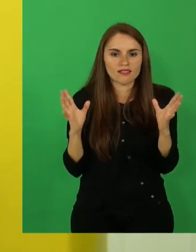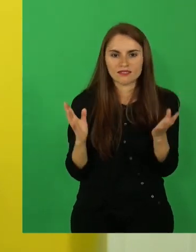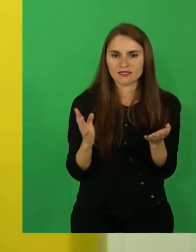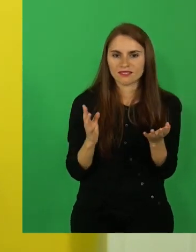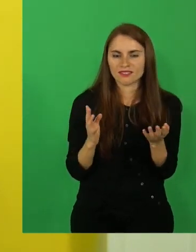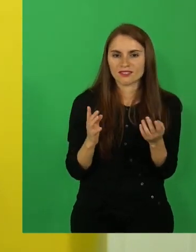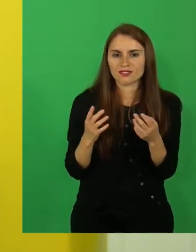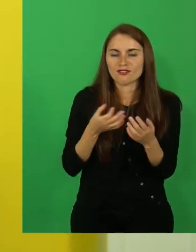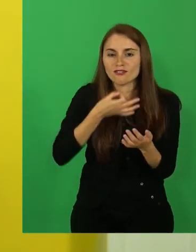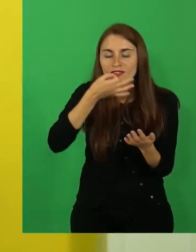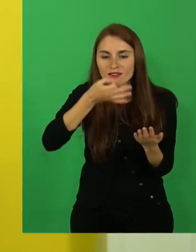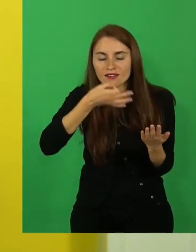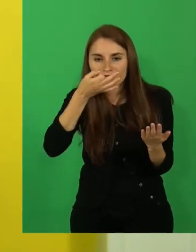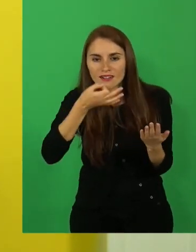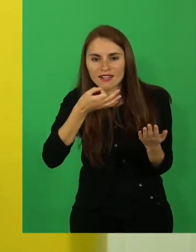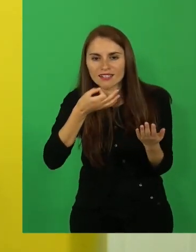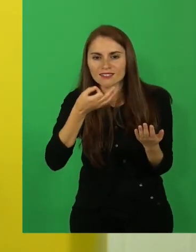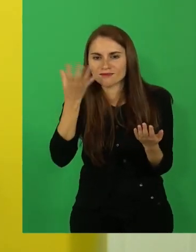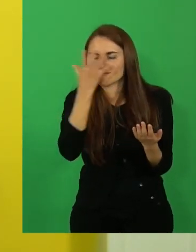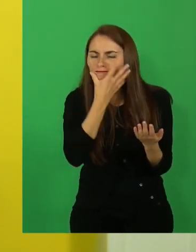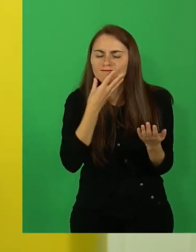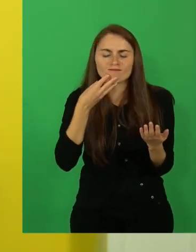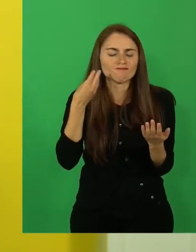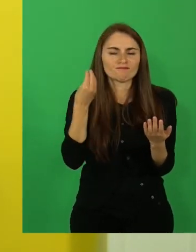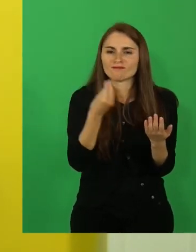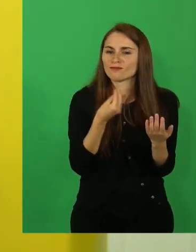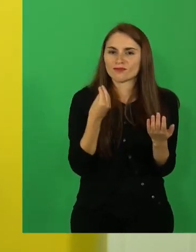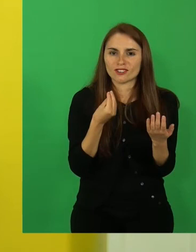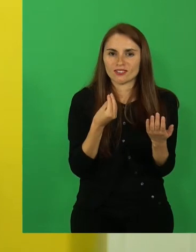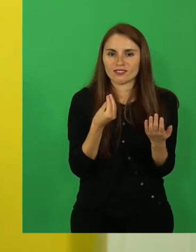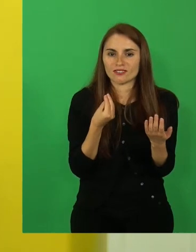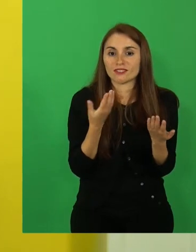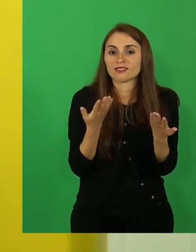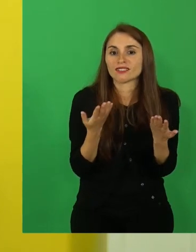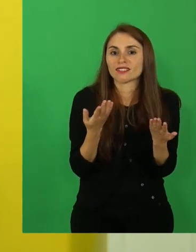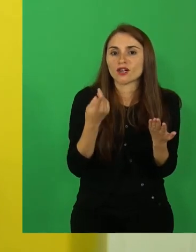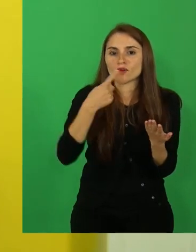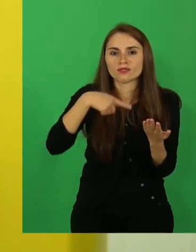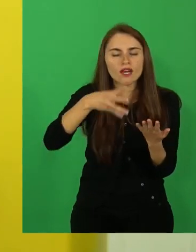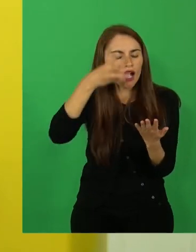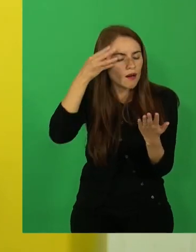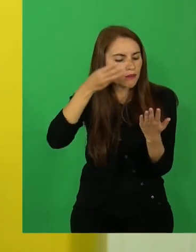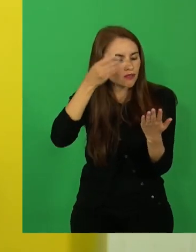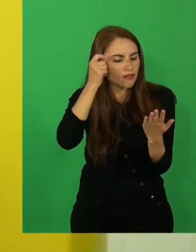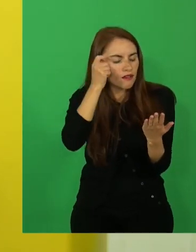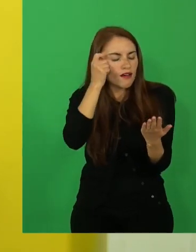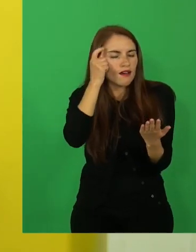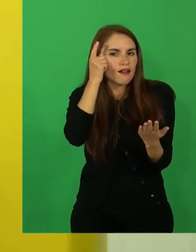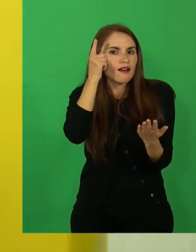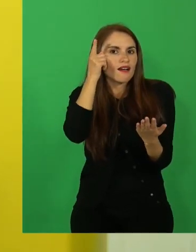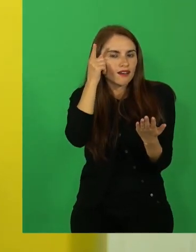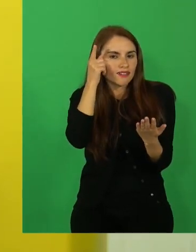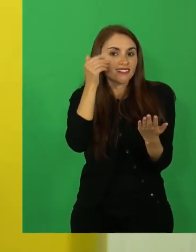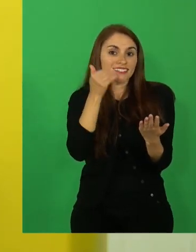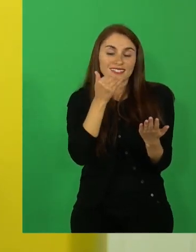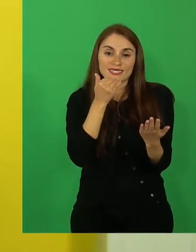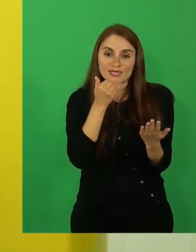relatos, estas narraciones maravillosas que los van a llenar de conocimiento y